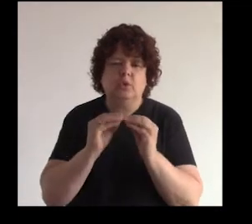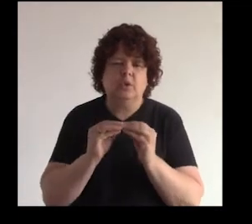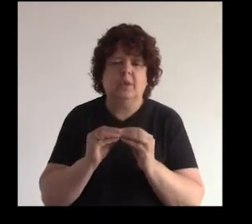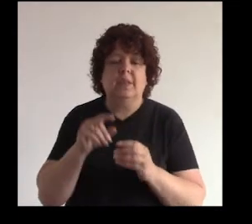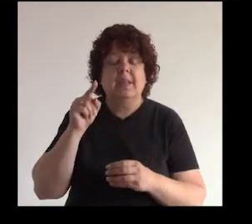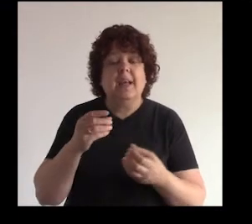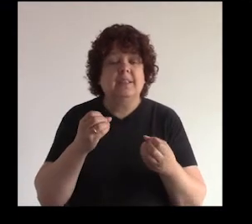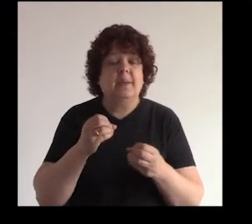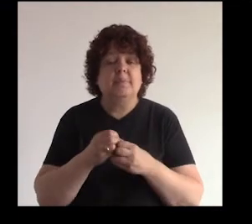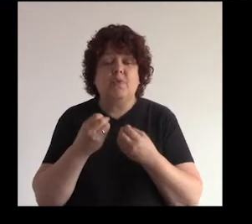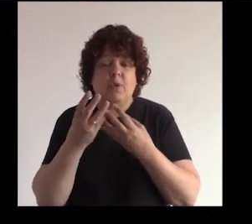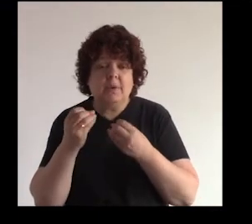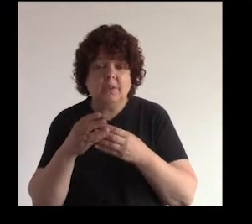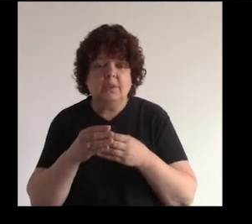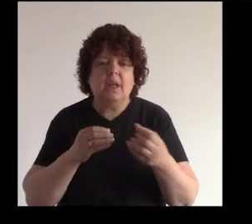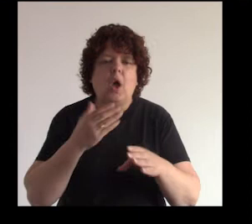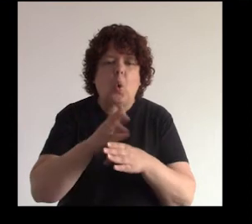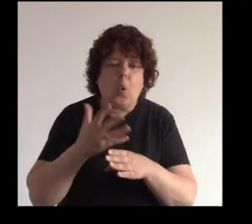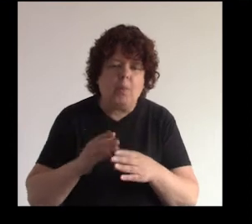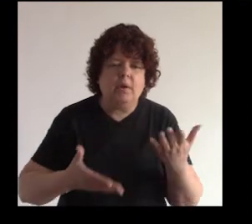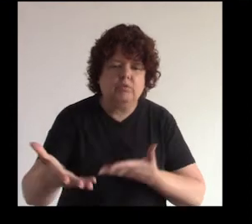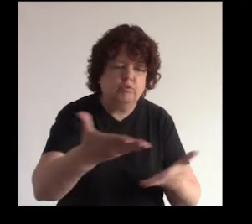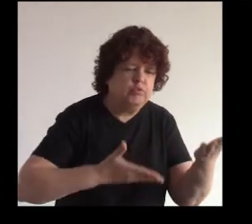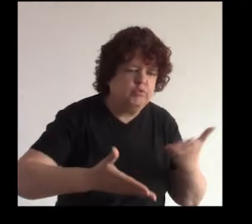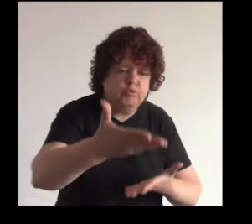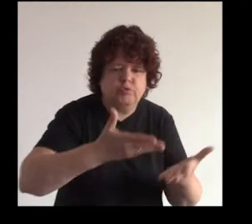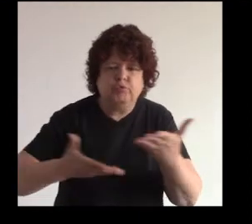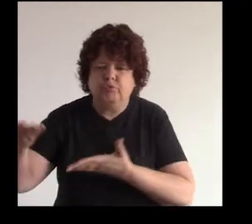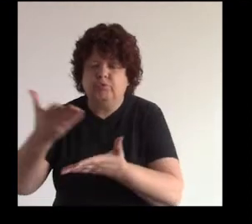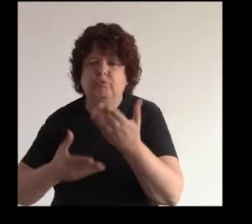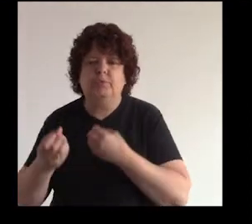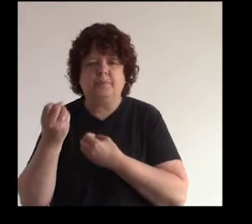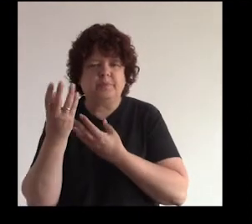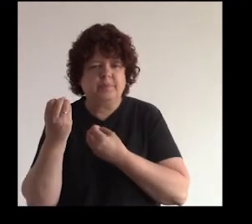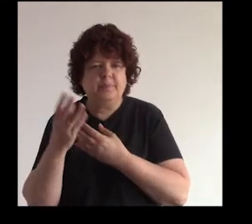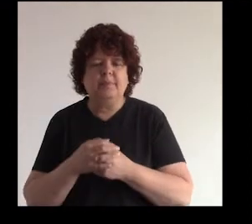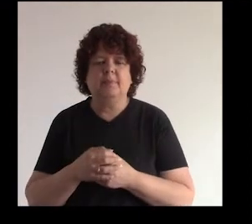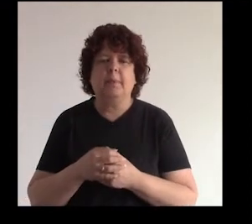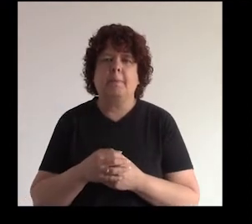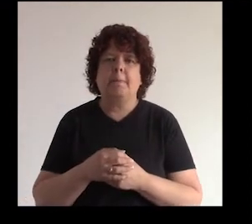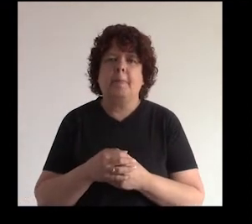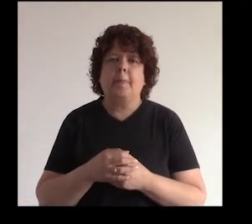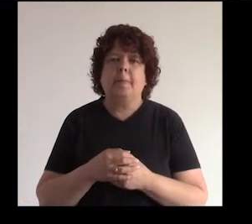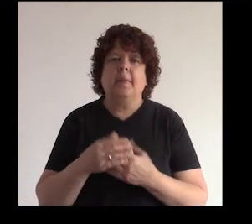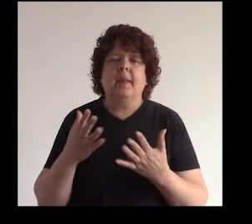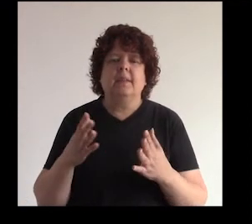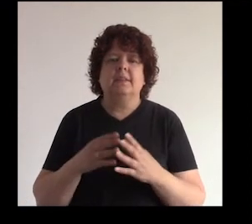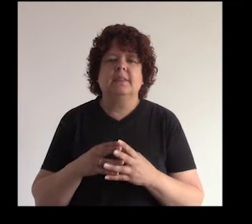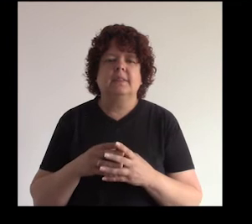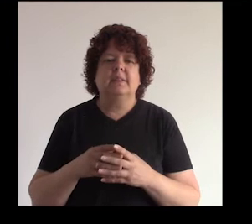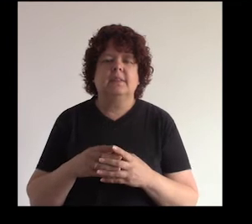esta información se traslada en la red y se intercambia ¿no? entonces es un compartir información